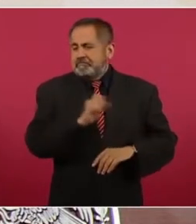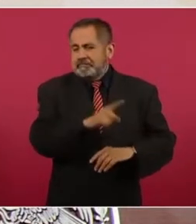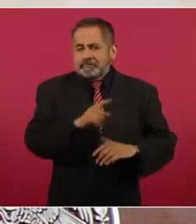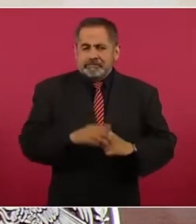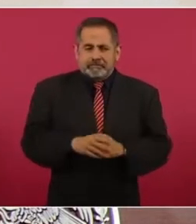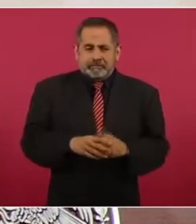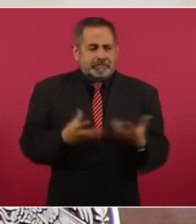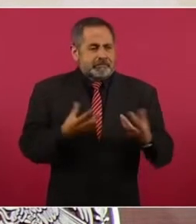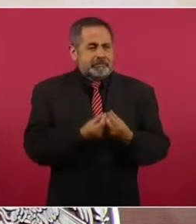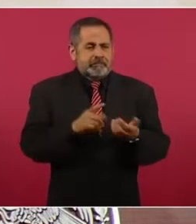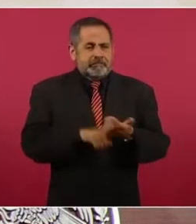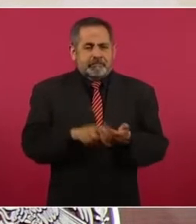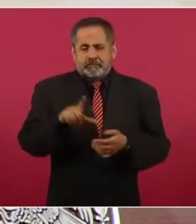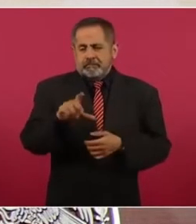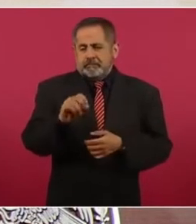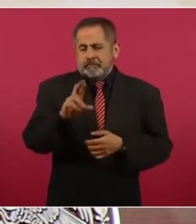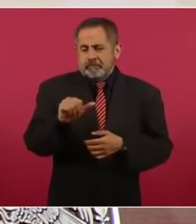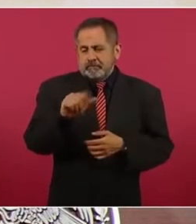Loret de Mola.